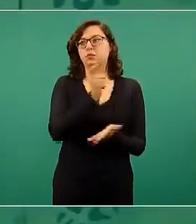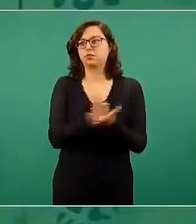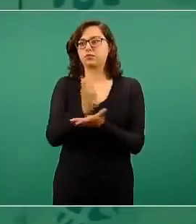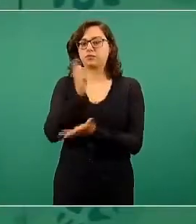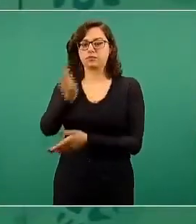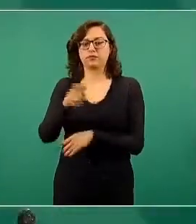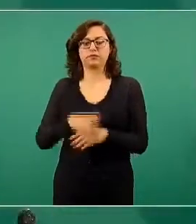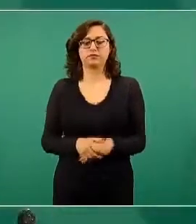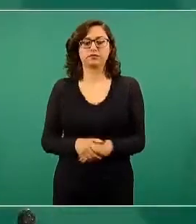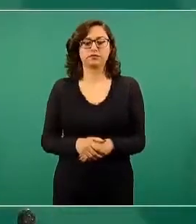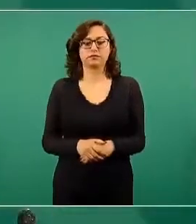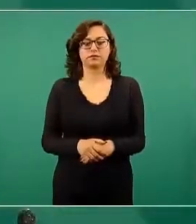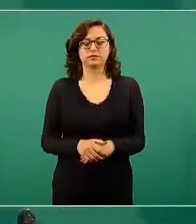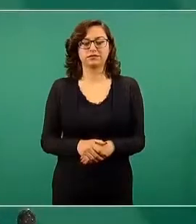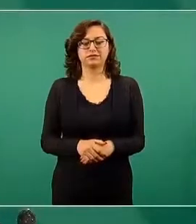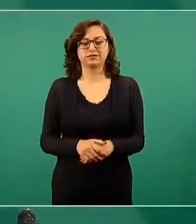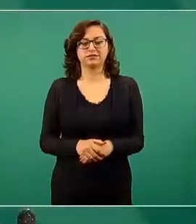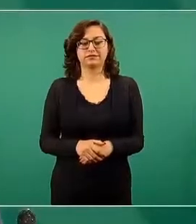Limantur,